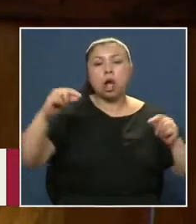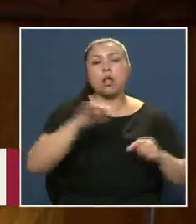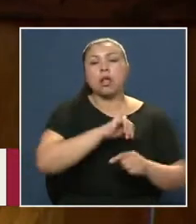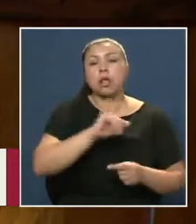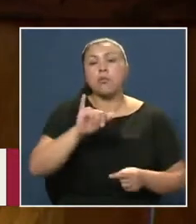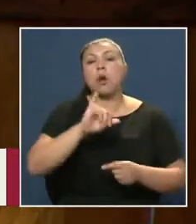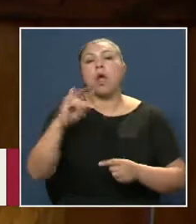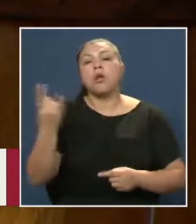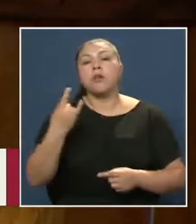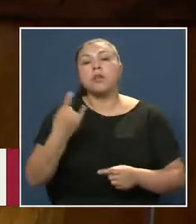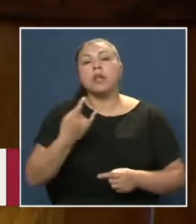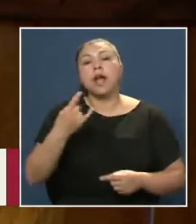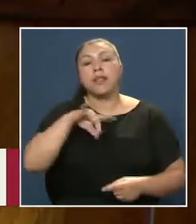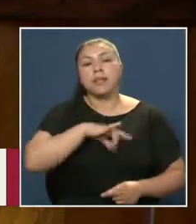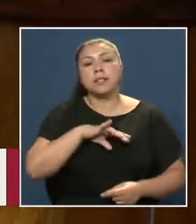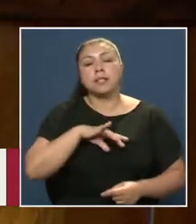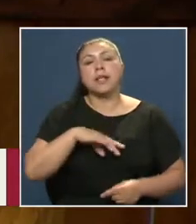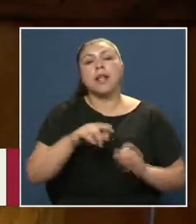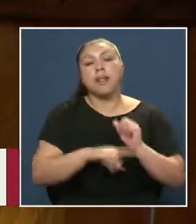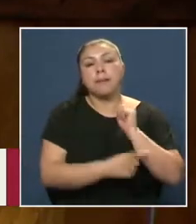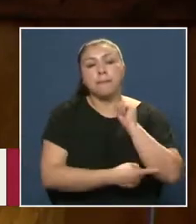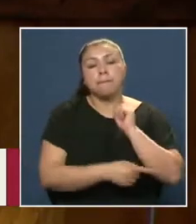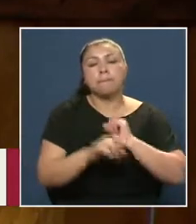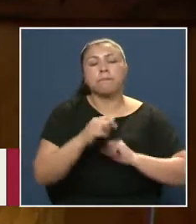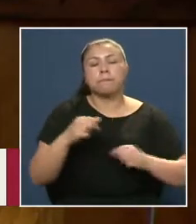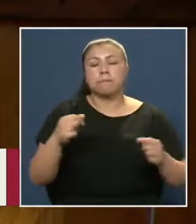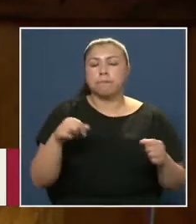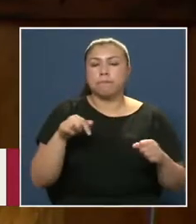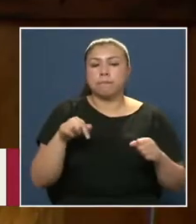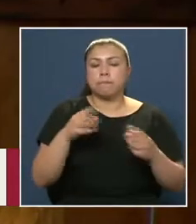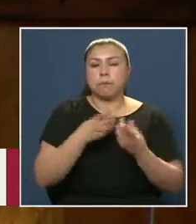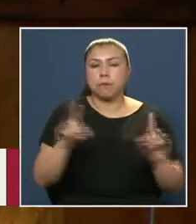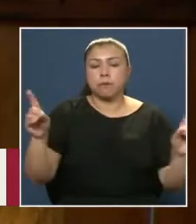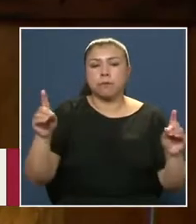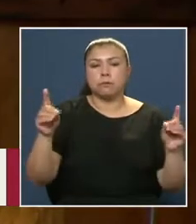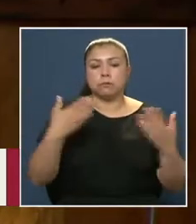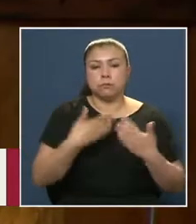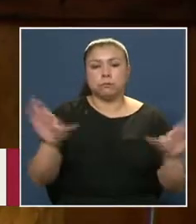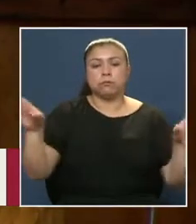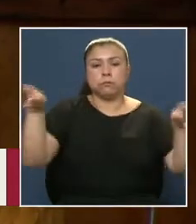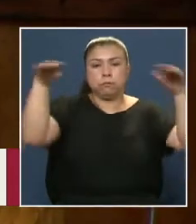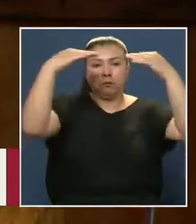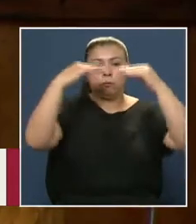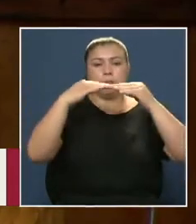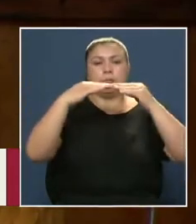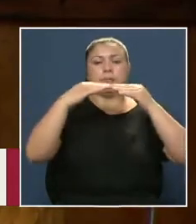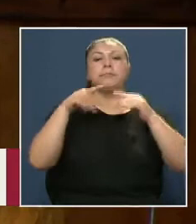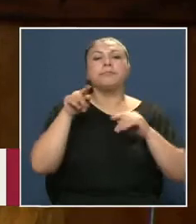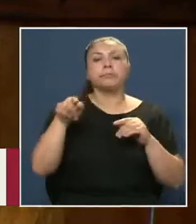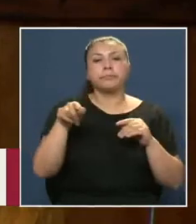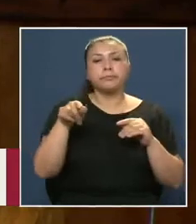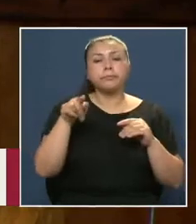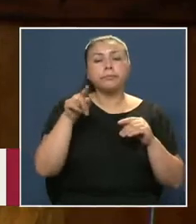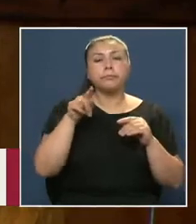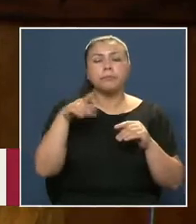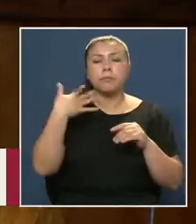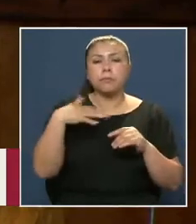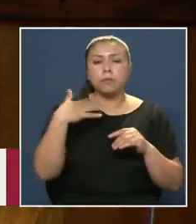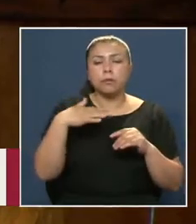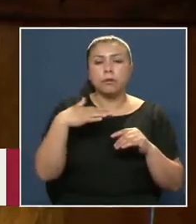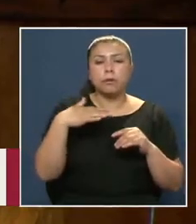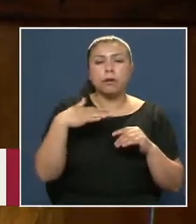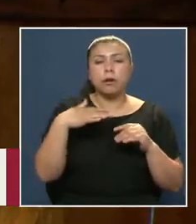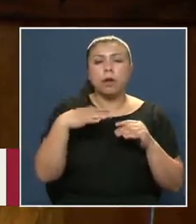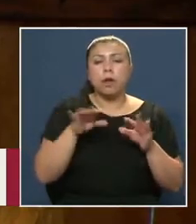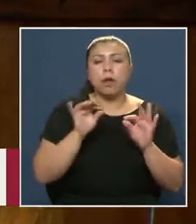Erigiéndose Como un joven Adherente A las ideas De democracia Libertad Igualdad Y cuyo farol Fundamental Era establecer